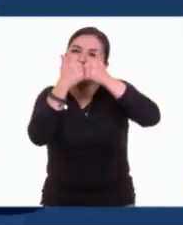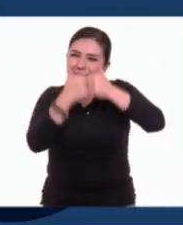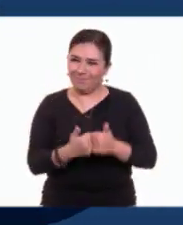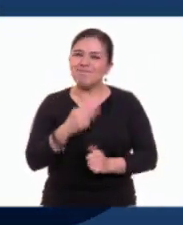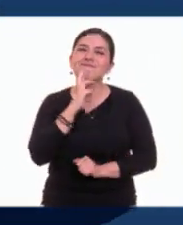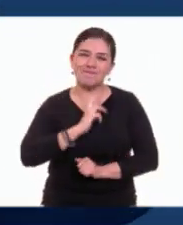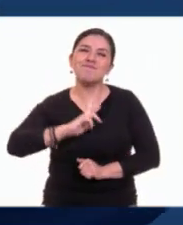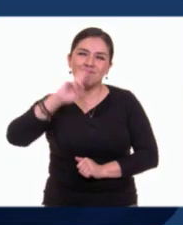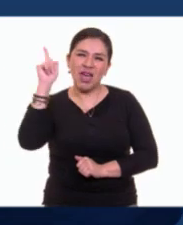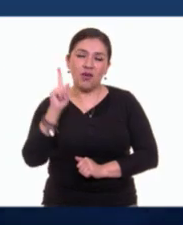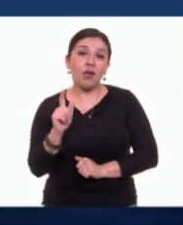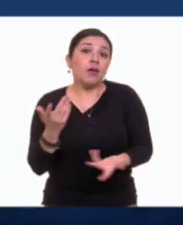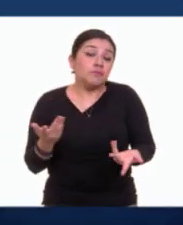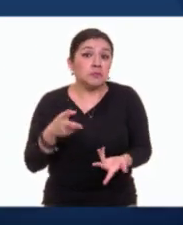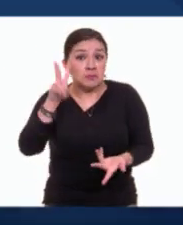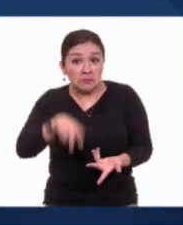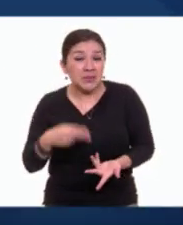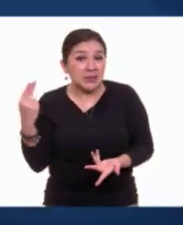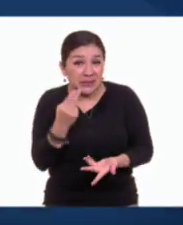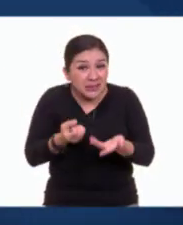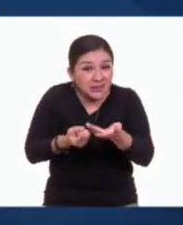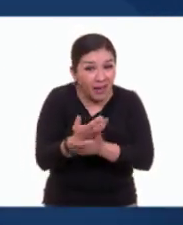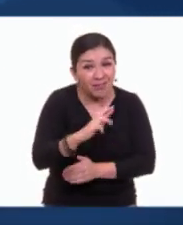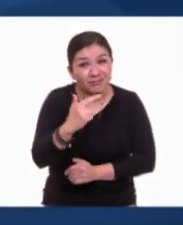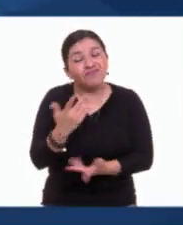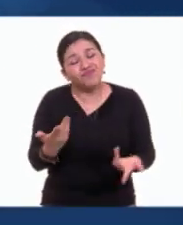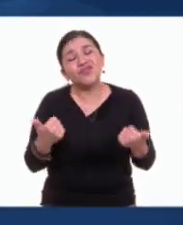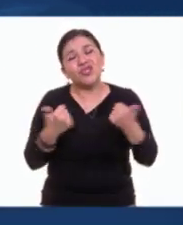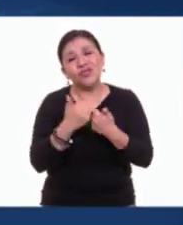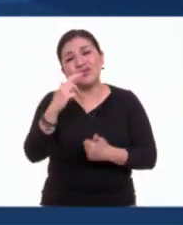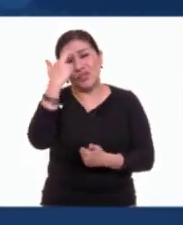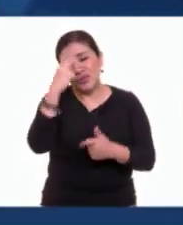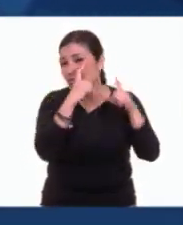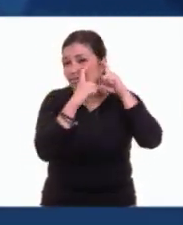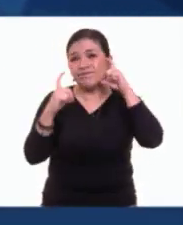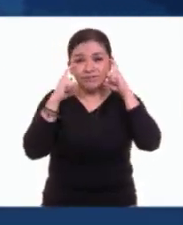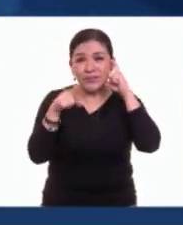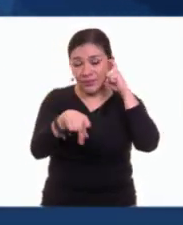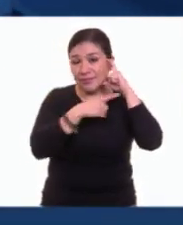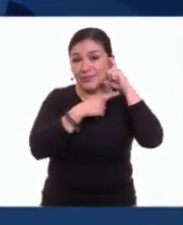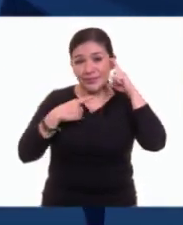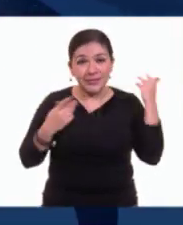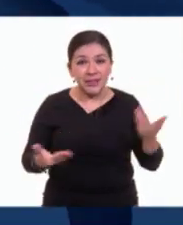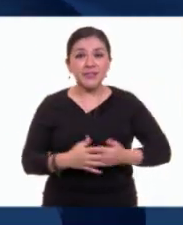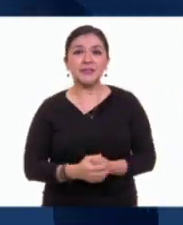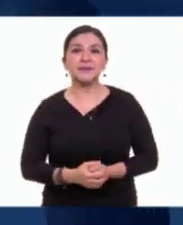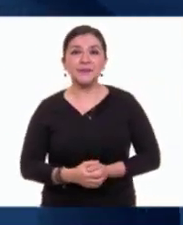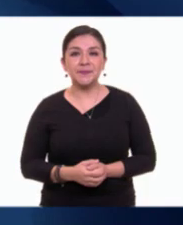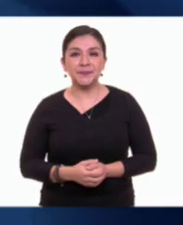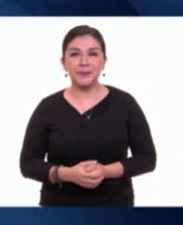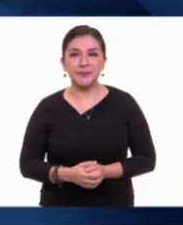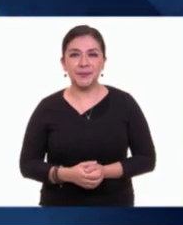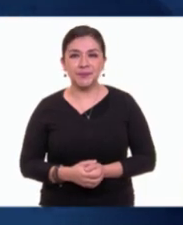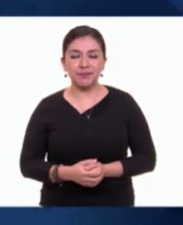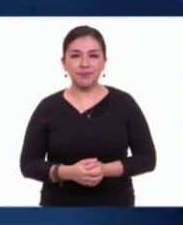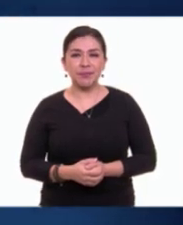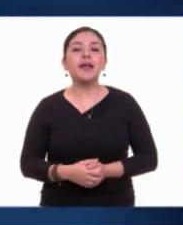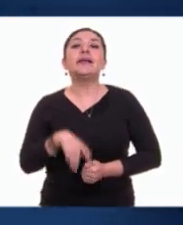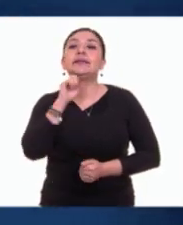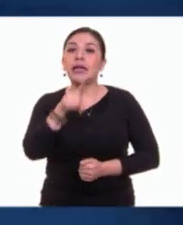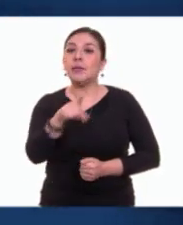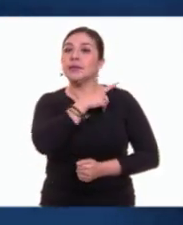de no salir de casa a menos que sea muy necesario. Si lo haces, utiliza el